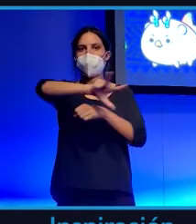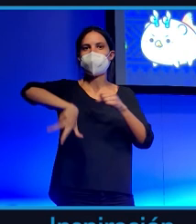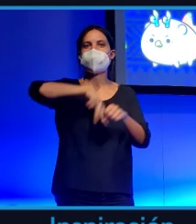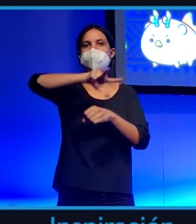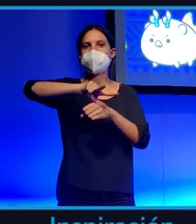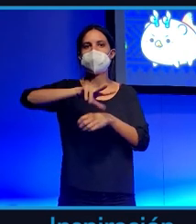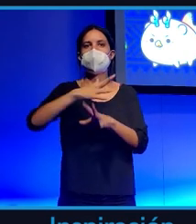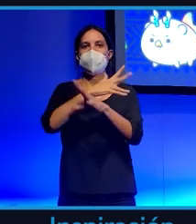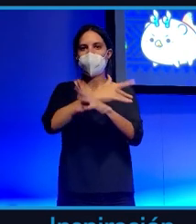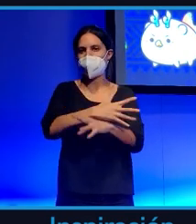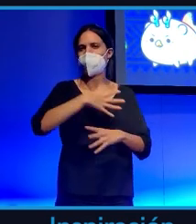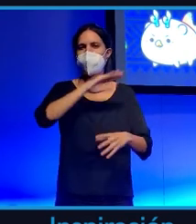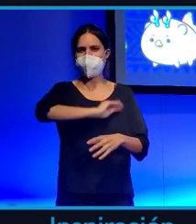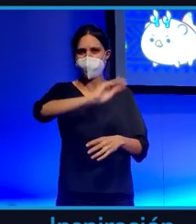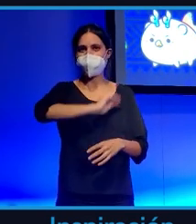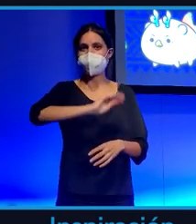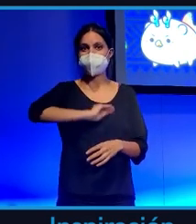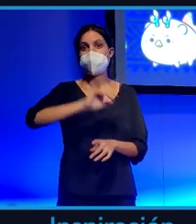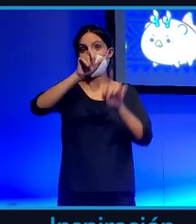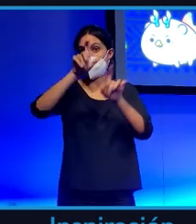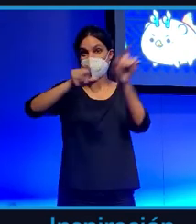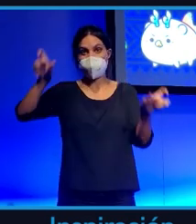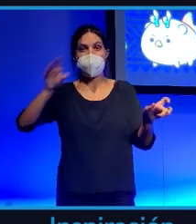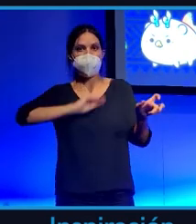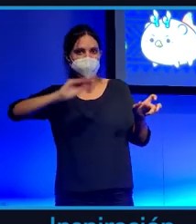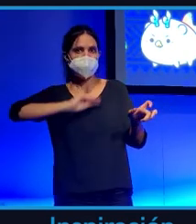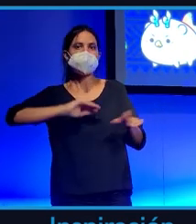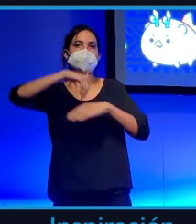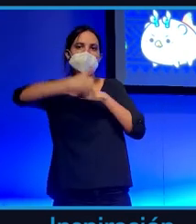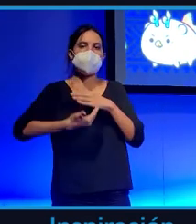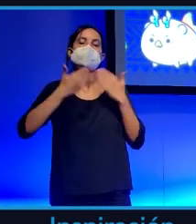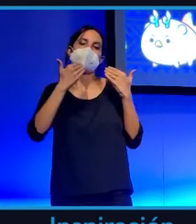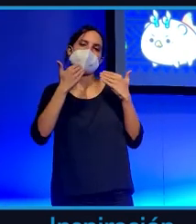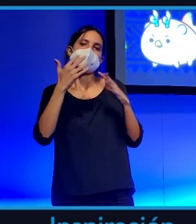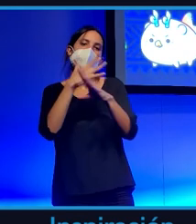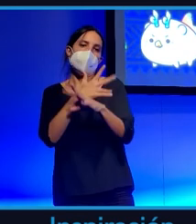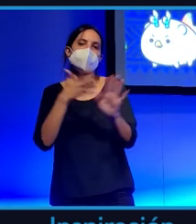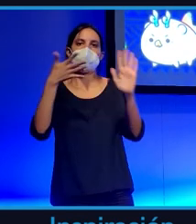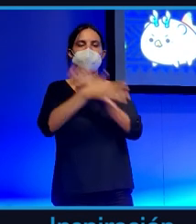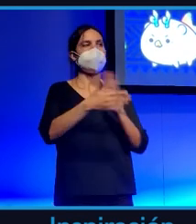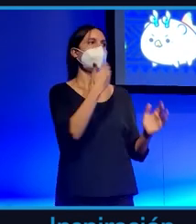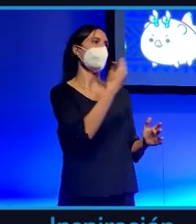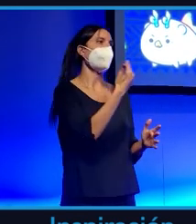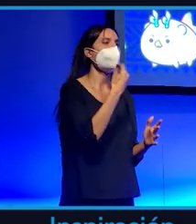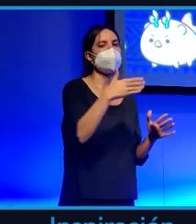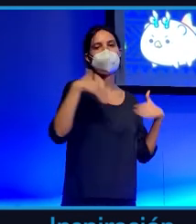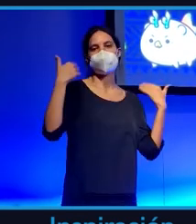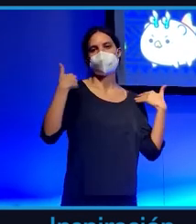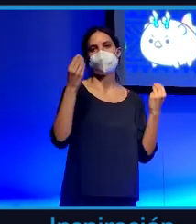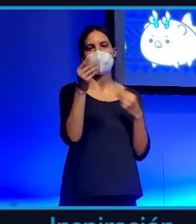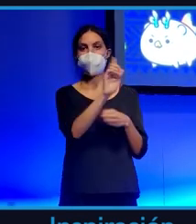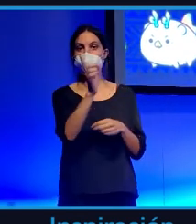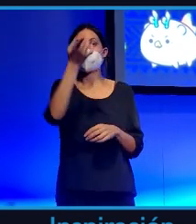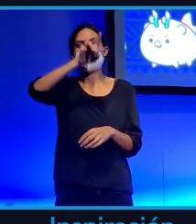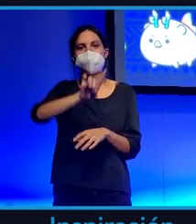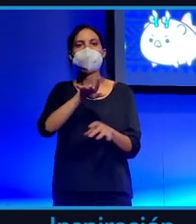hay gente, hay miles y miles de personas que viven de esto. O sea, no estamos hablando de disrupción en el entretenimiento sino disrupción incluso en la economía de